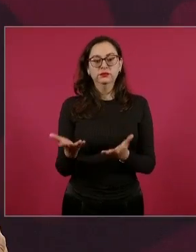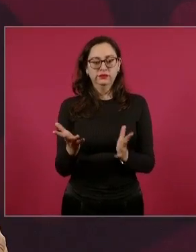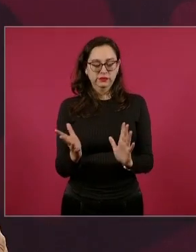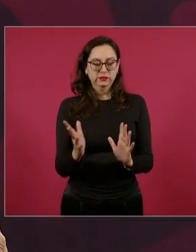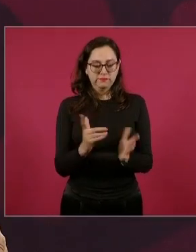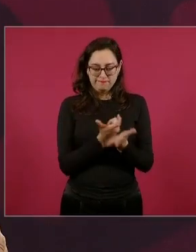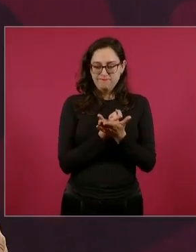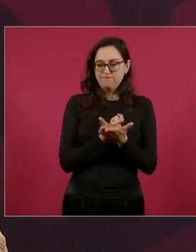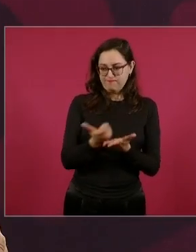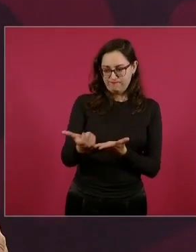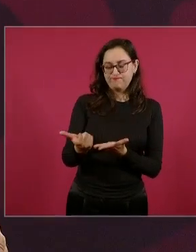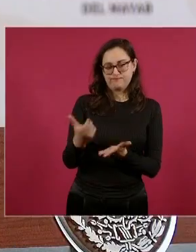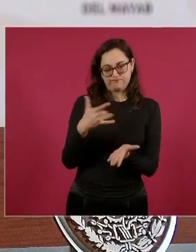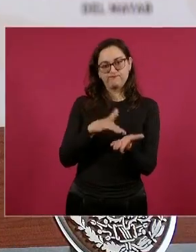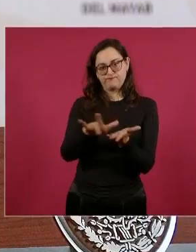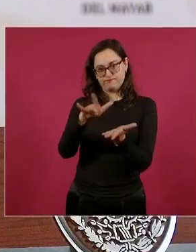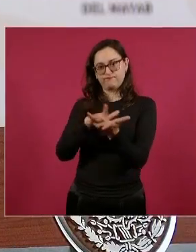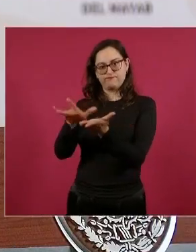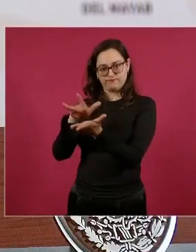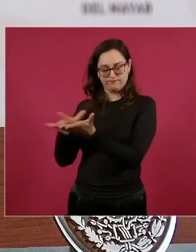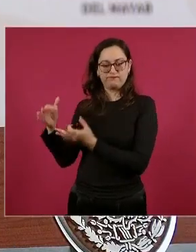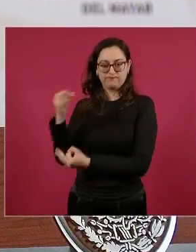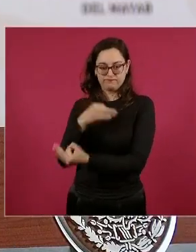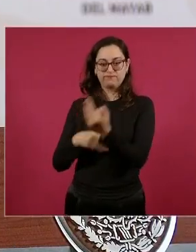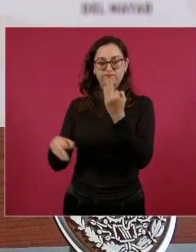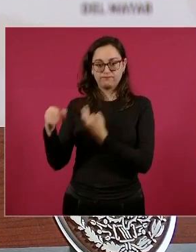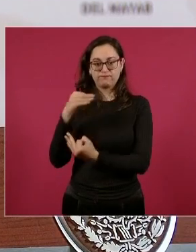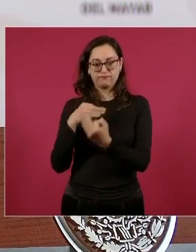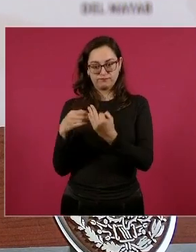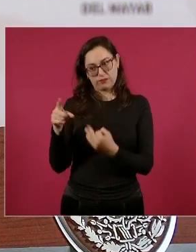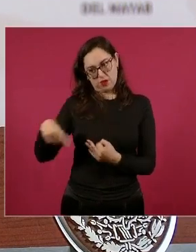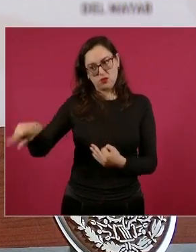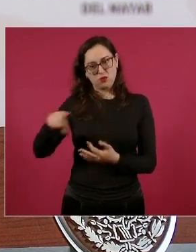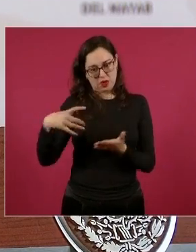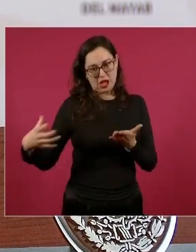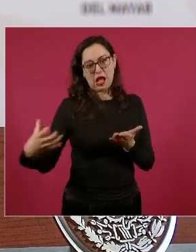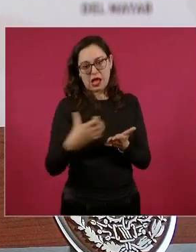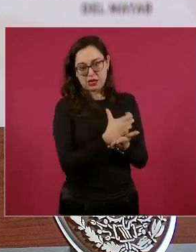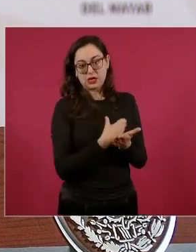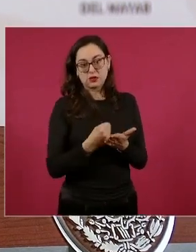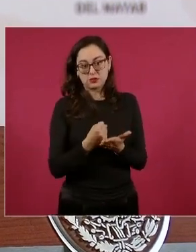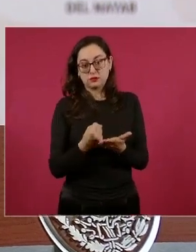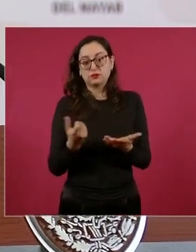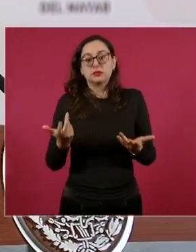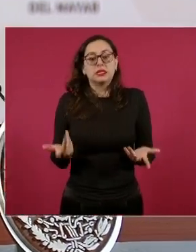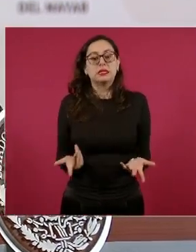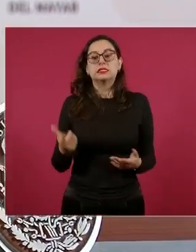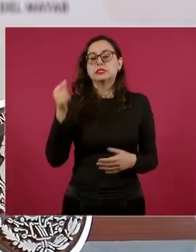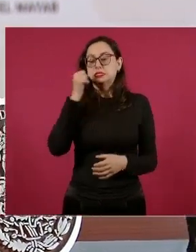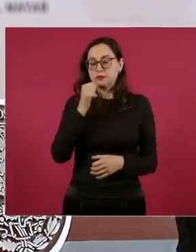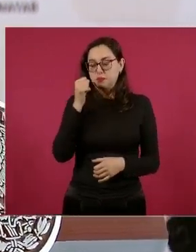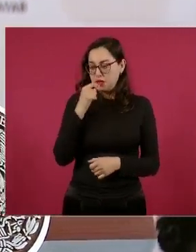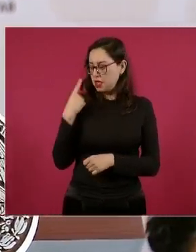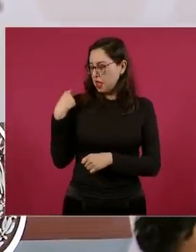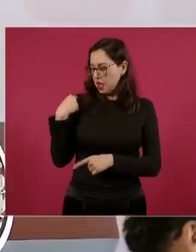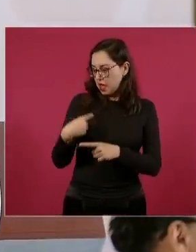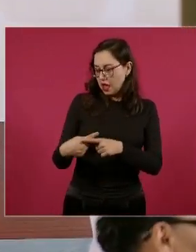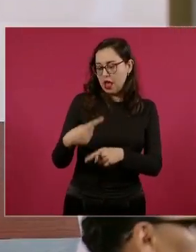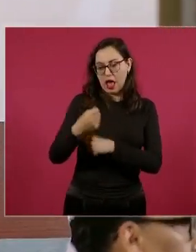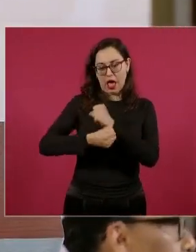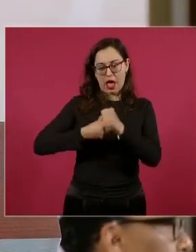entregarles sus apoyos, recompensas, conforme lo hemos hecho año con año.